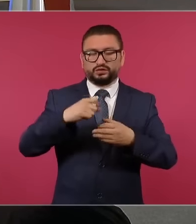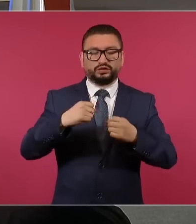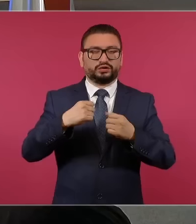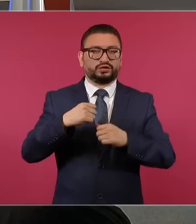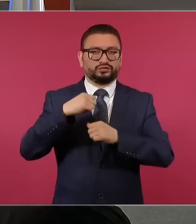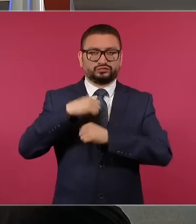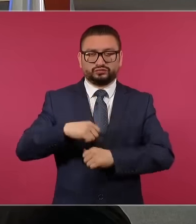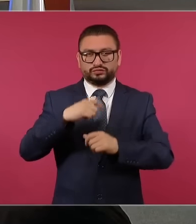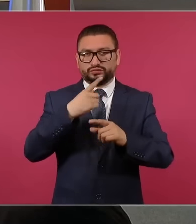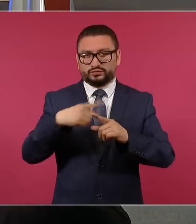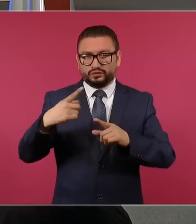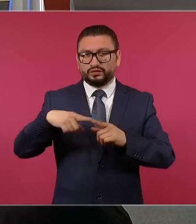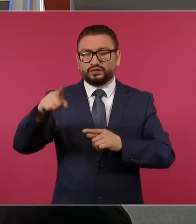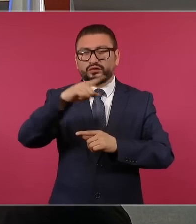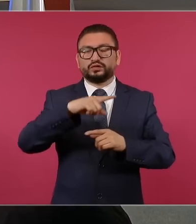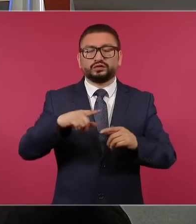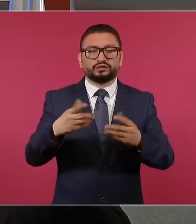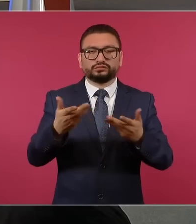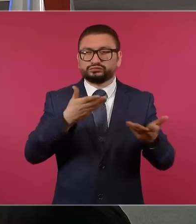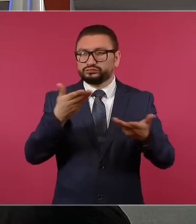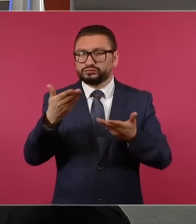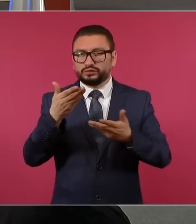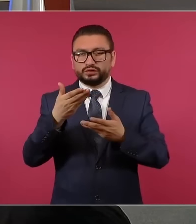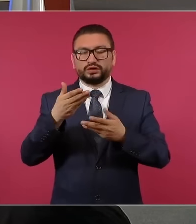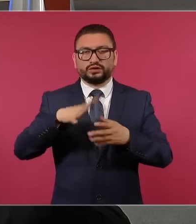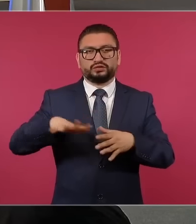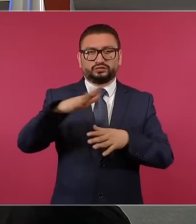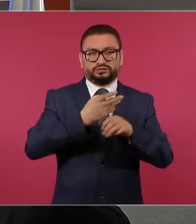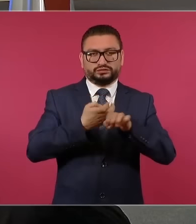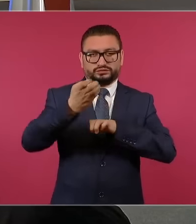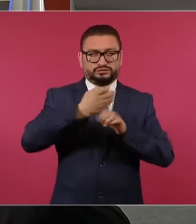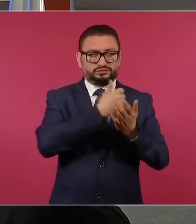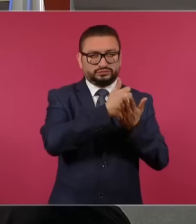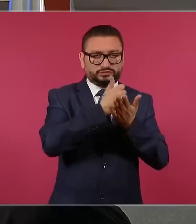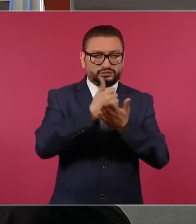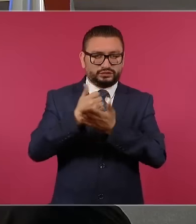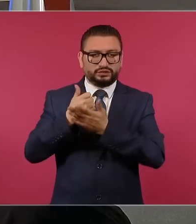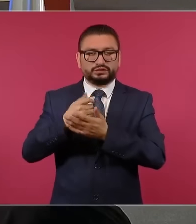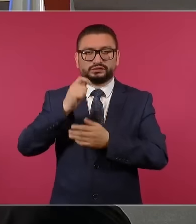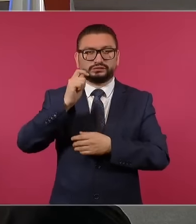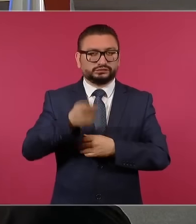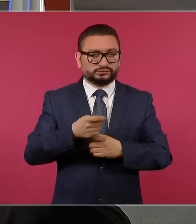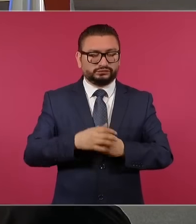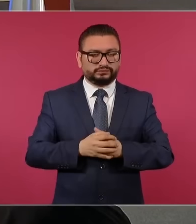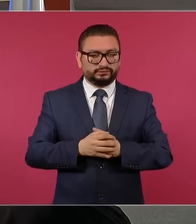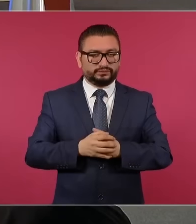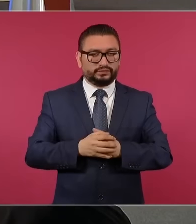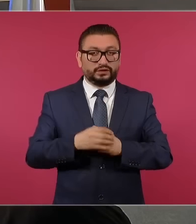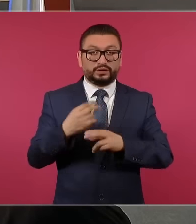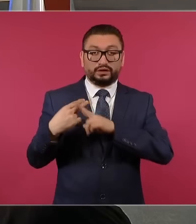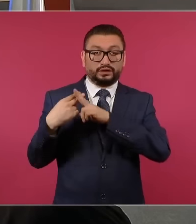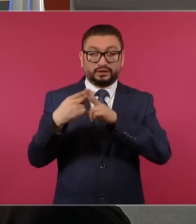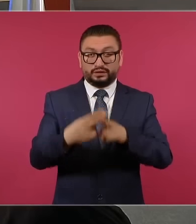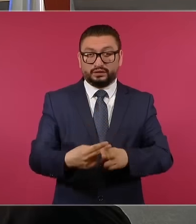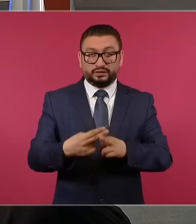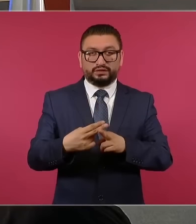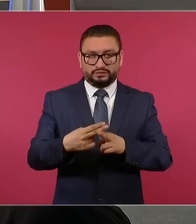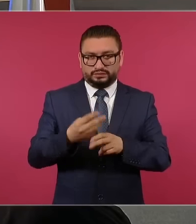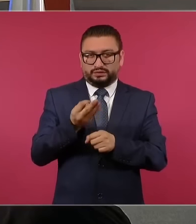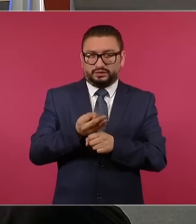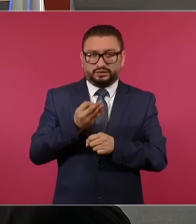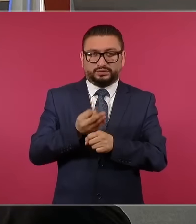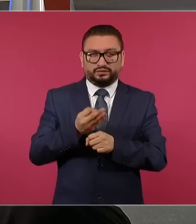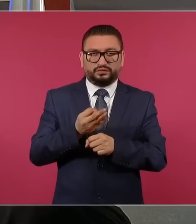con sus homólogos, porque estamos divididos en todo el Estado, el resultado es que hasta el momento, al día de hoy, tenemos en este